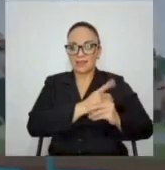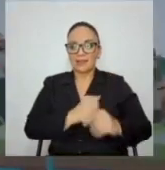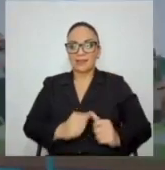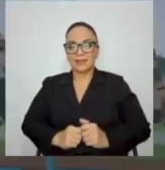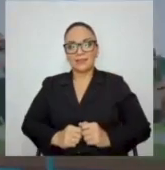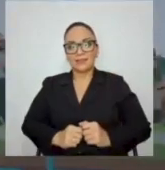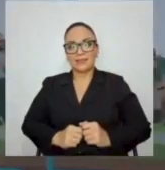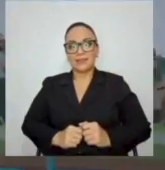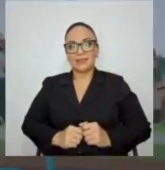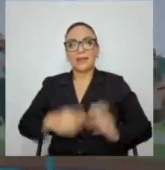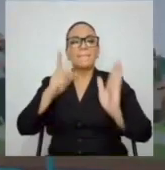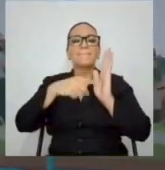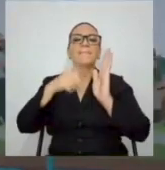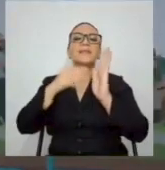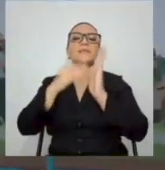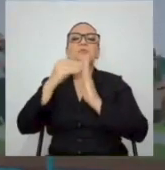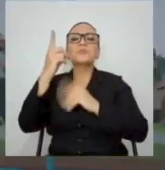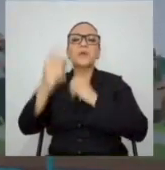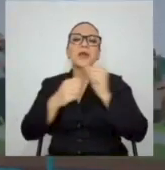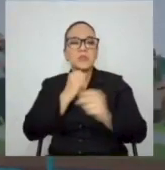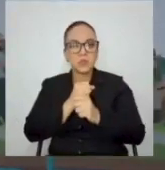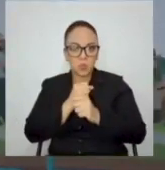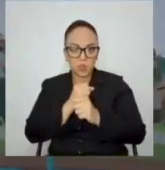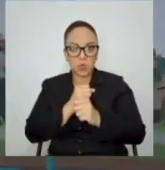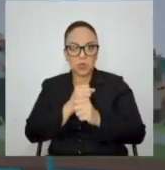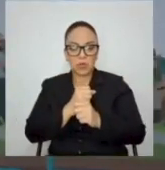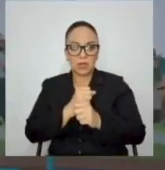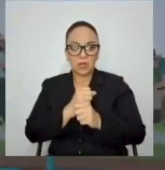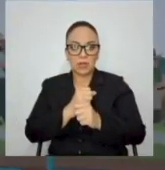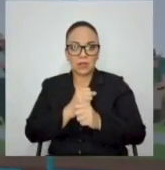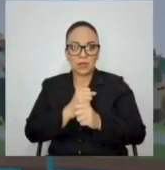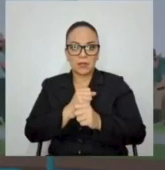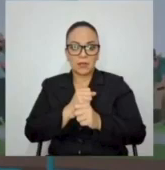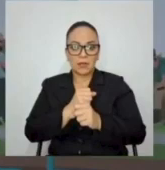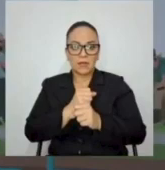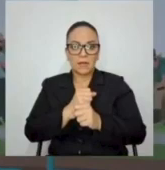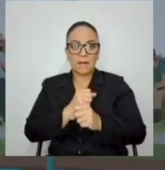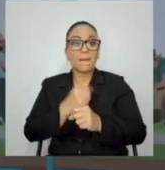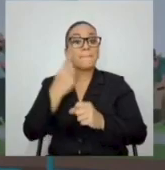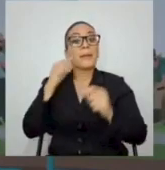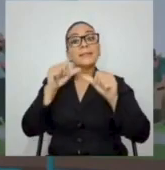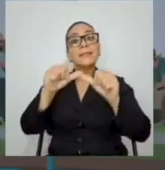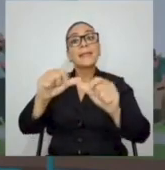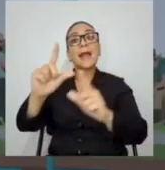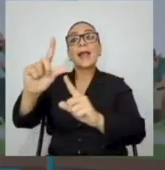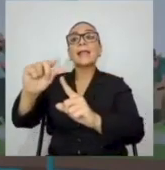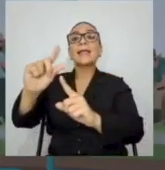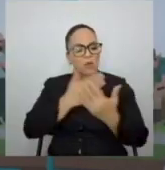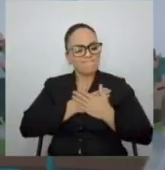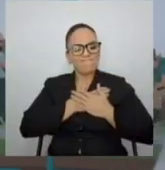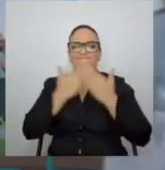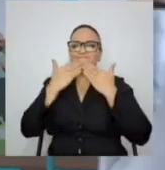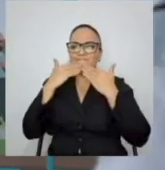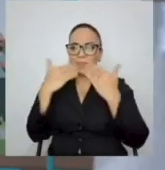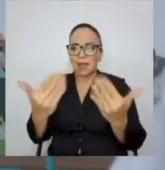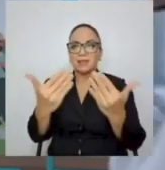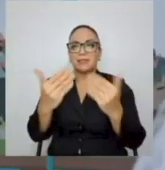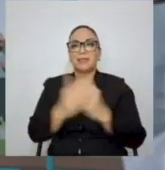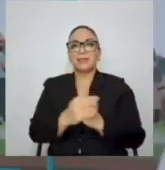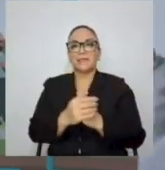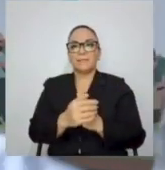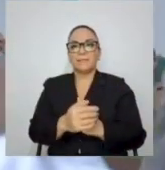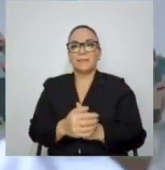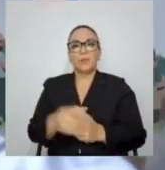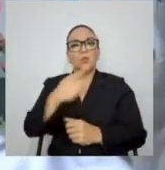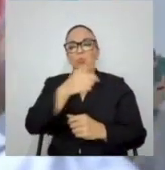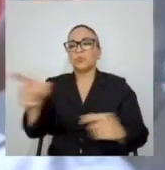miles de millones al año para mantener alquileres ya casi centenarios. No se